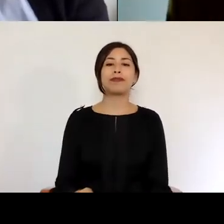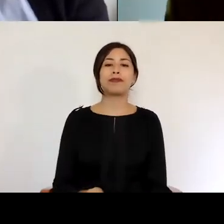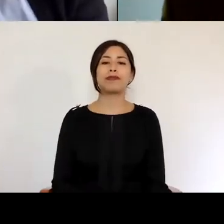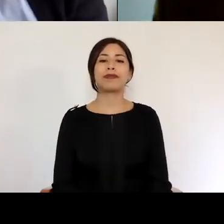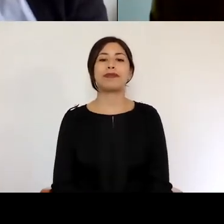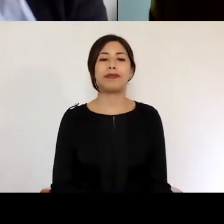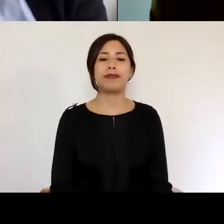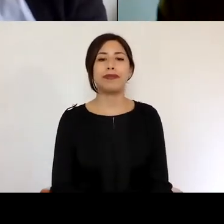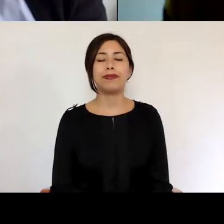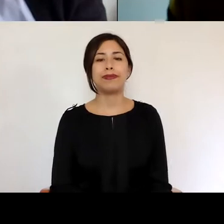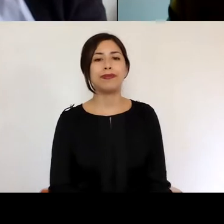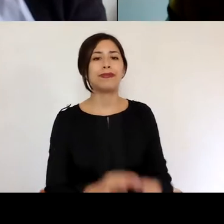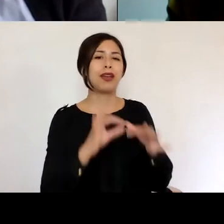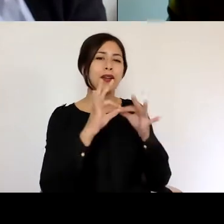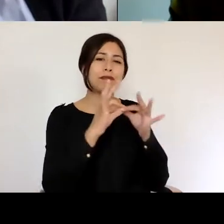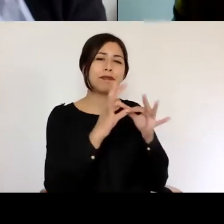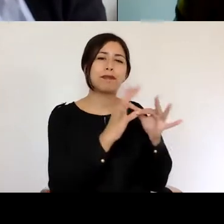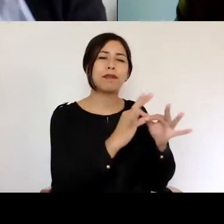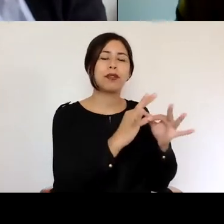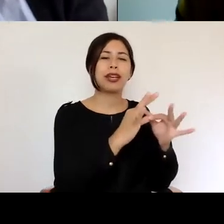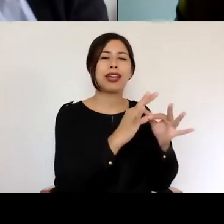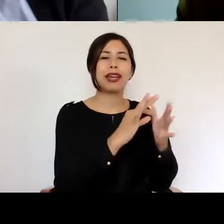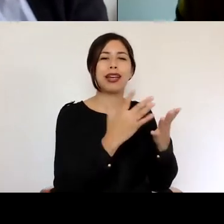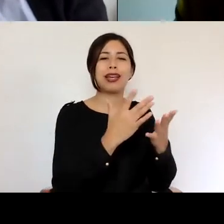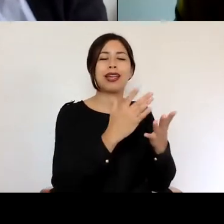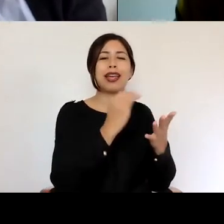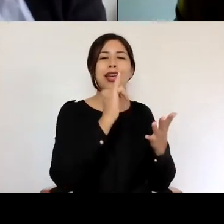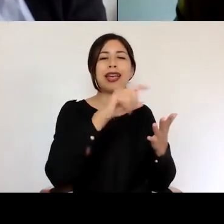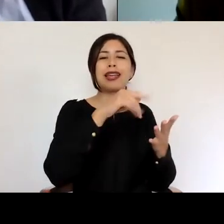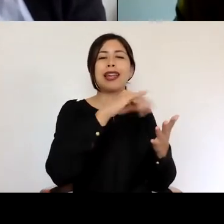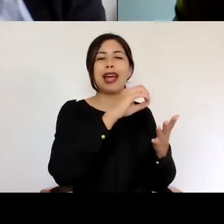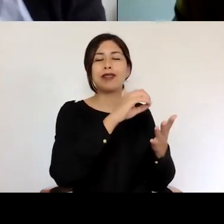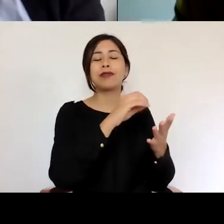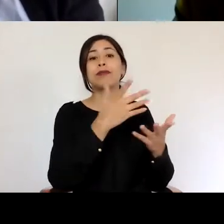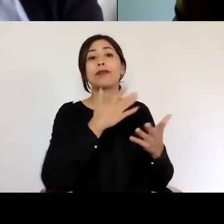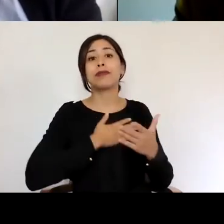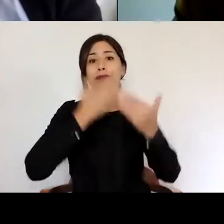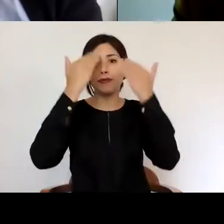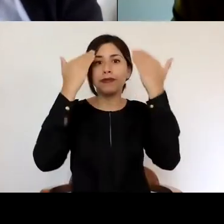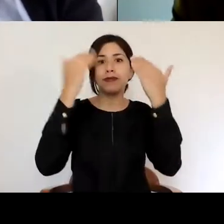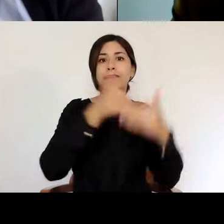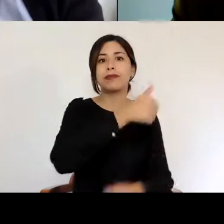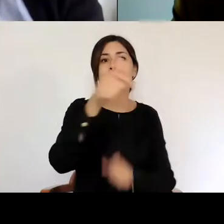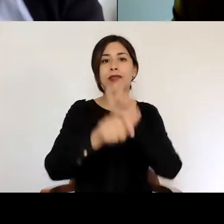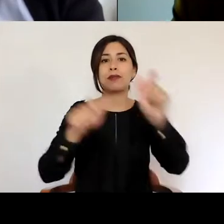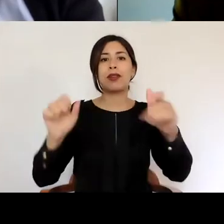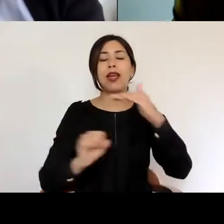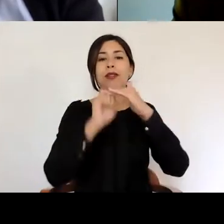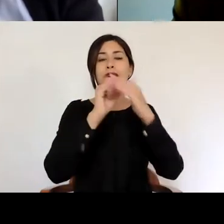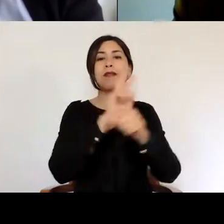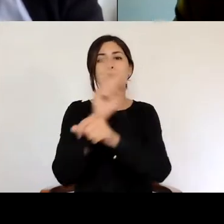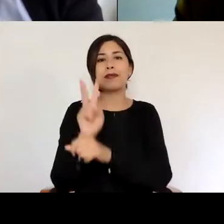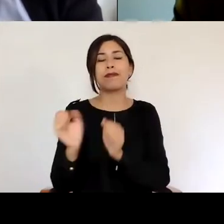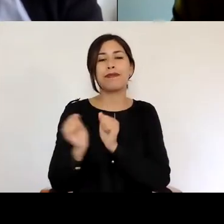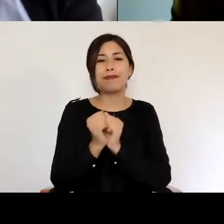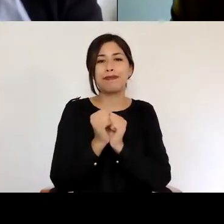Muchas gracias Ignacio, y quisiera saludar a todas las autoridades, a los profesores que nos acompañan hoy